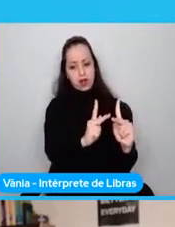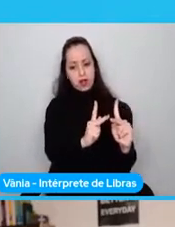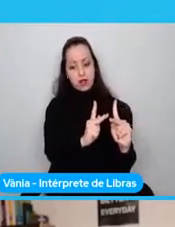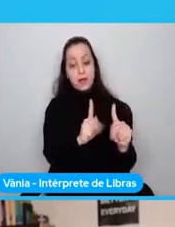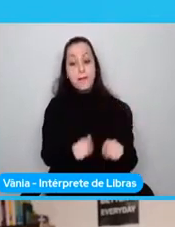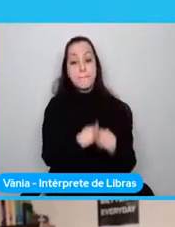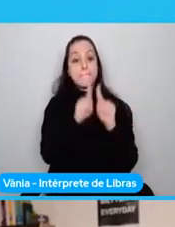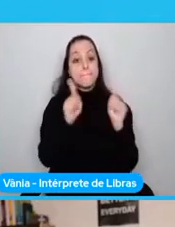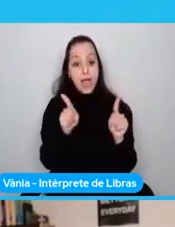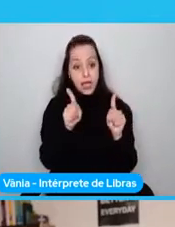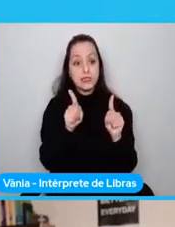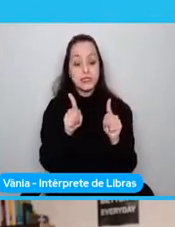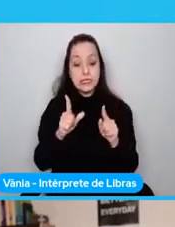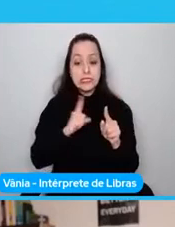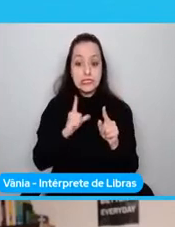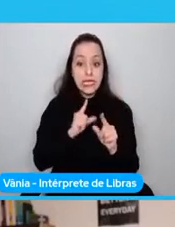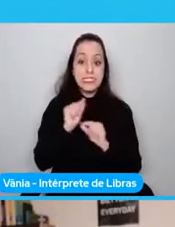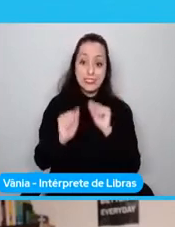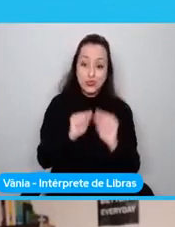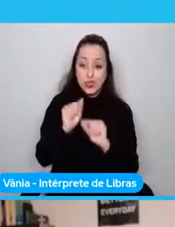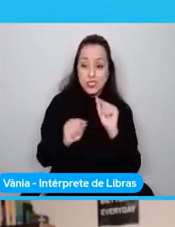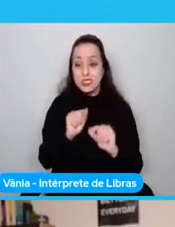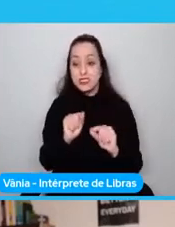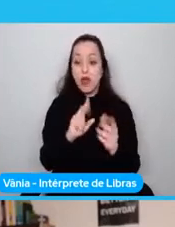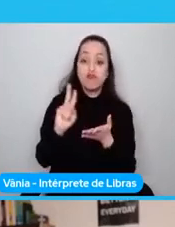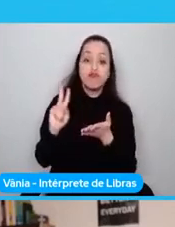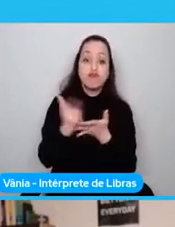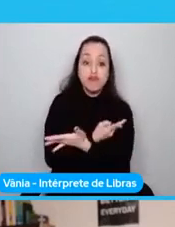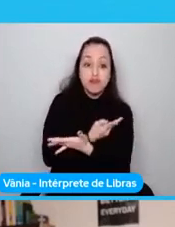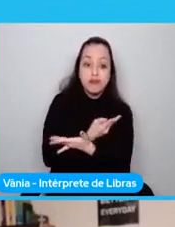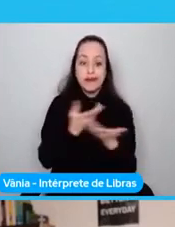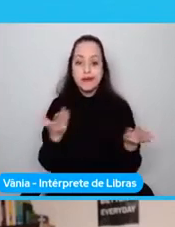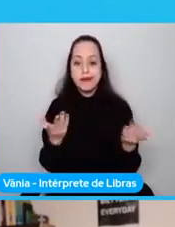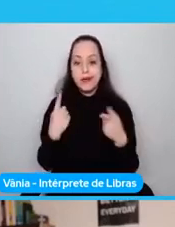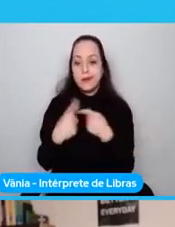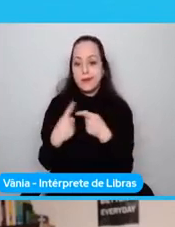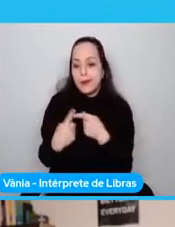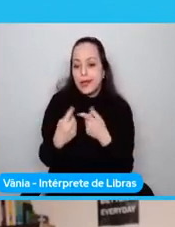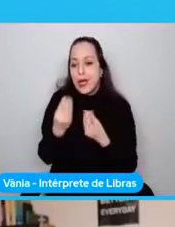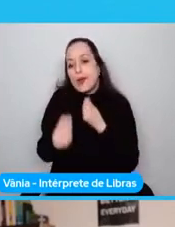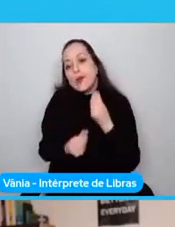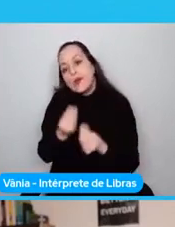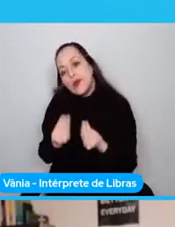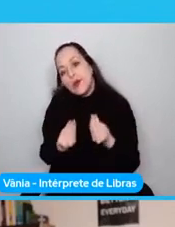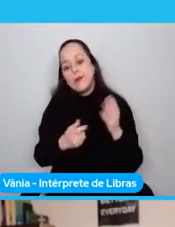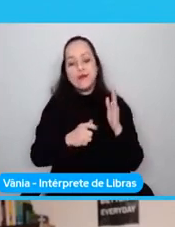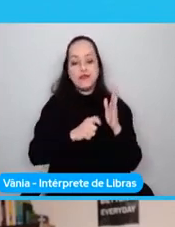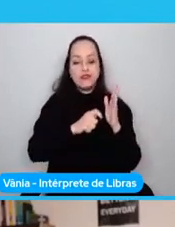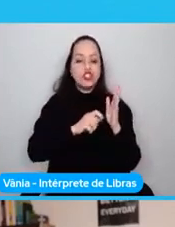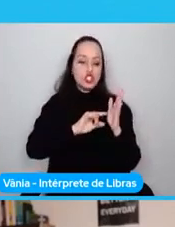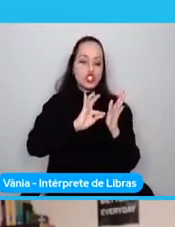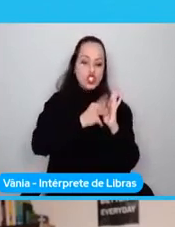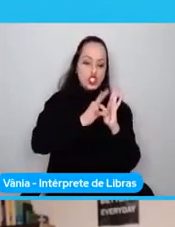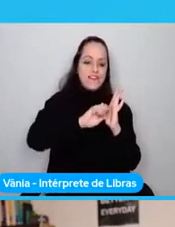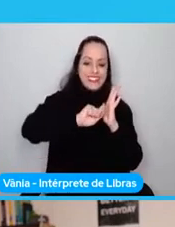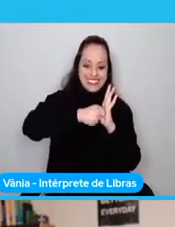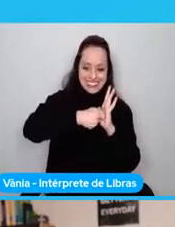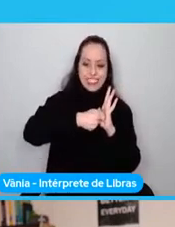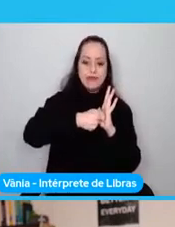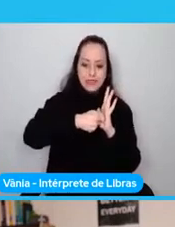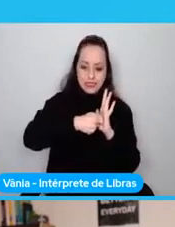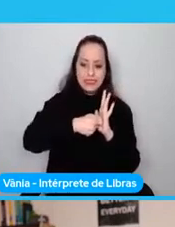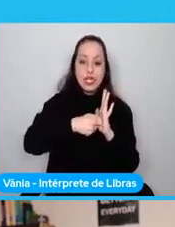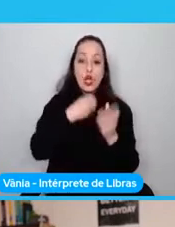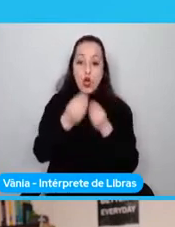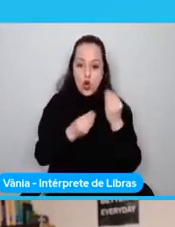situaciones donde lamentablemente, por la arquitectura como JavaScript está hecho, no puede